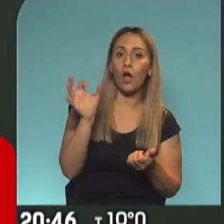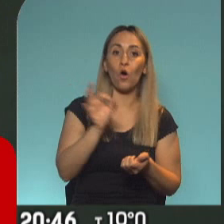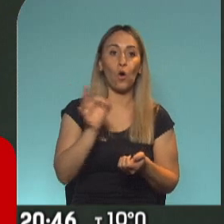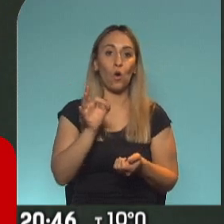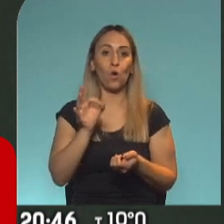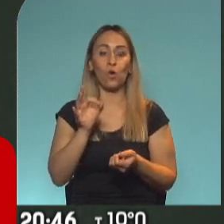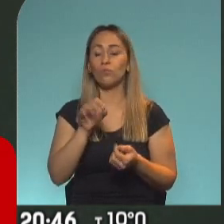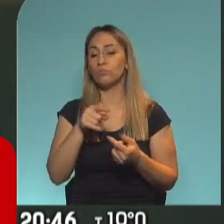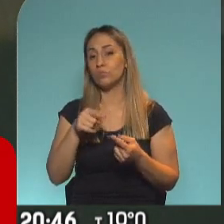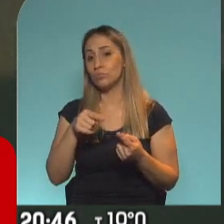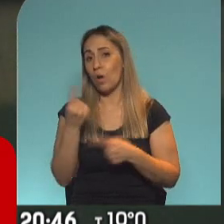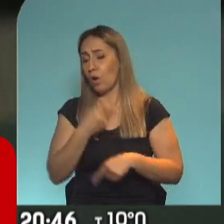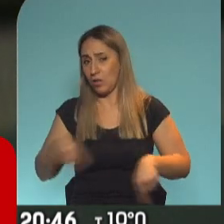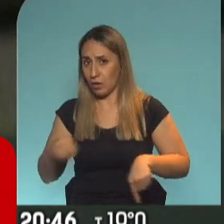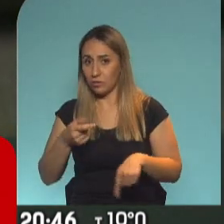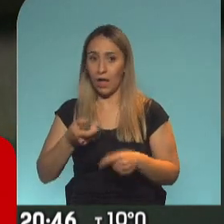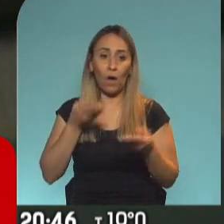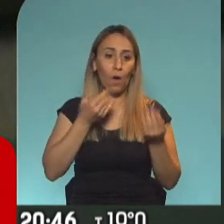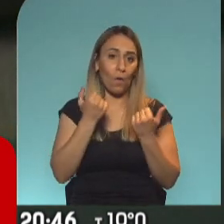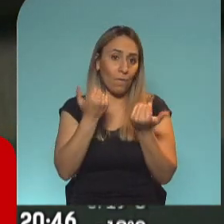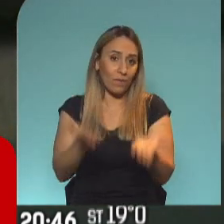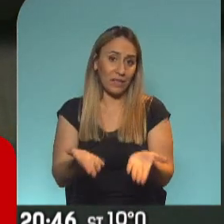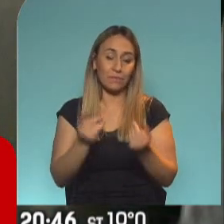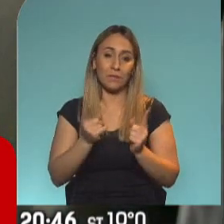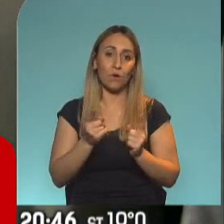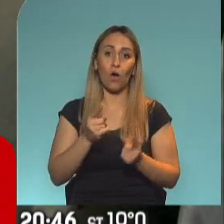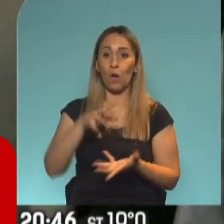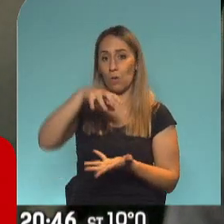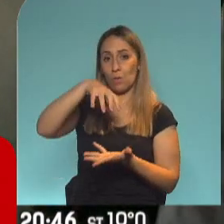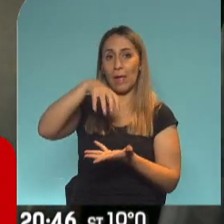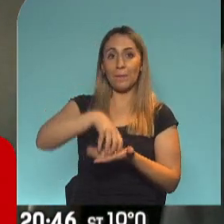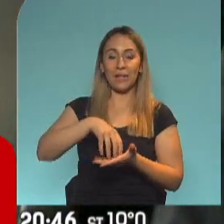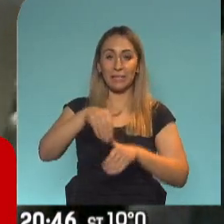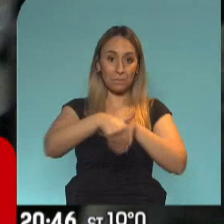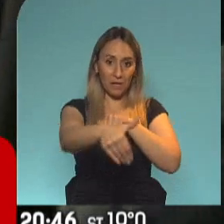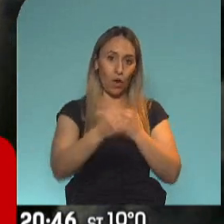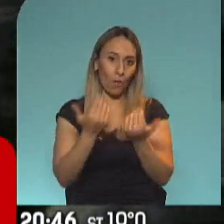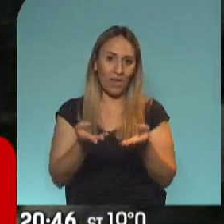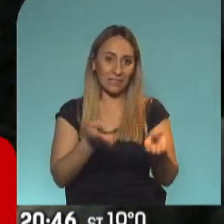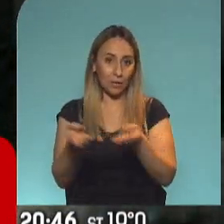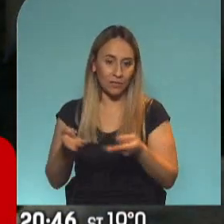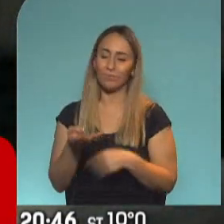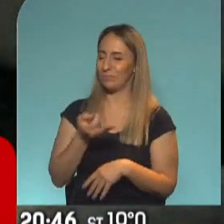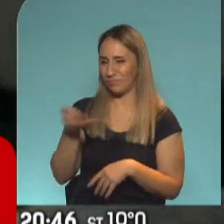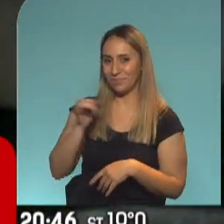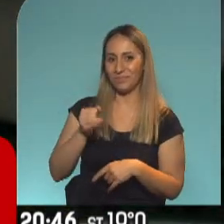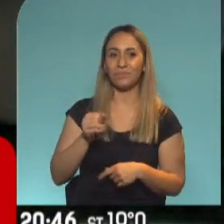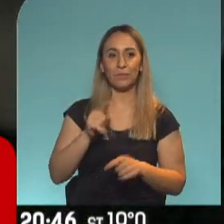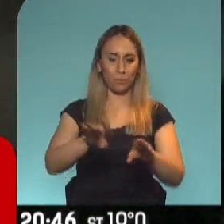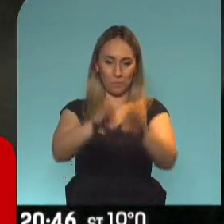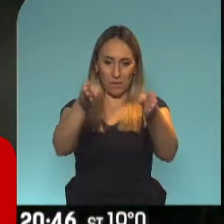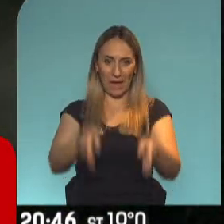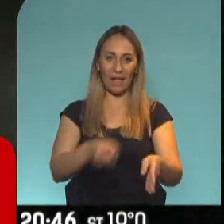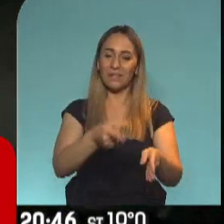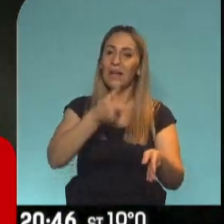de alguna otra cuestión que ofrezca el propio micro, ¿no? Sí, efectivamente. Acá las tradicionales máquinas de café,